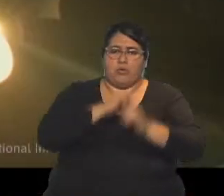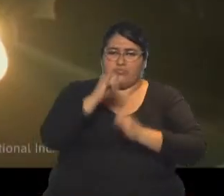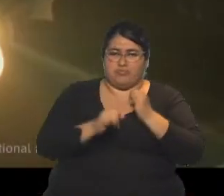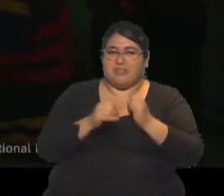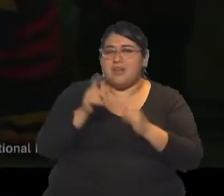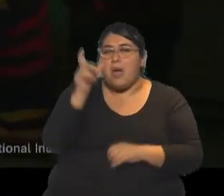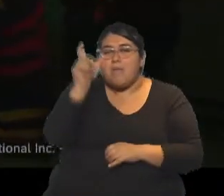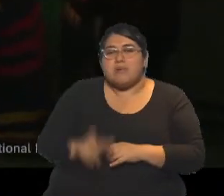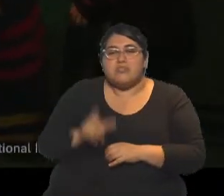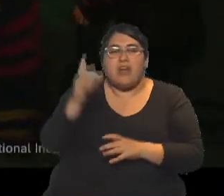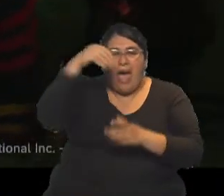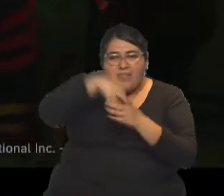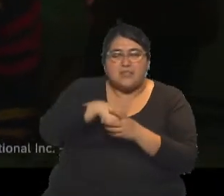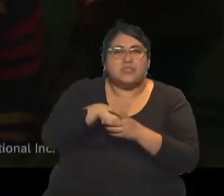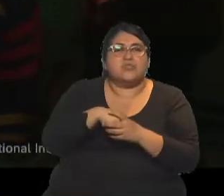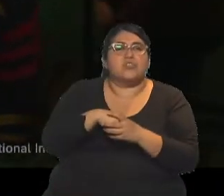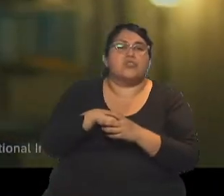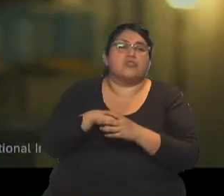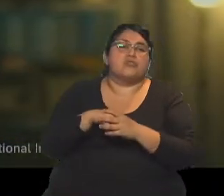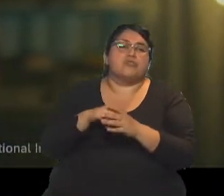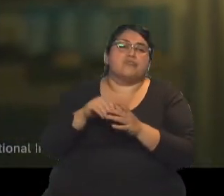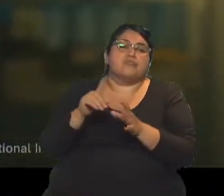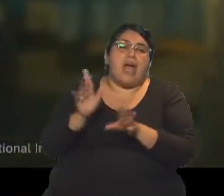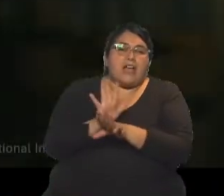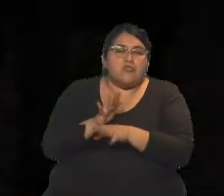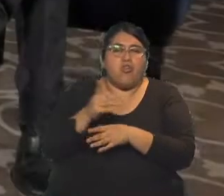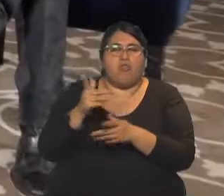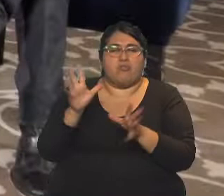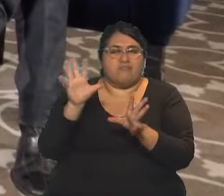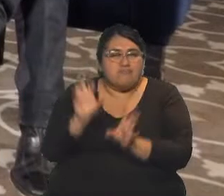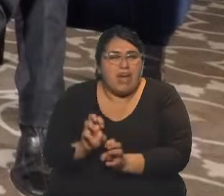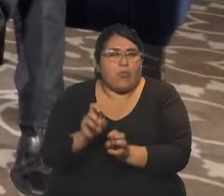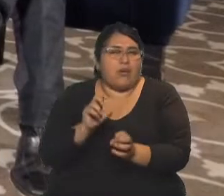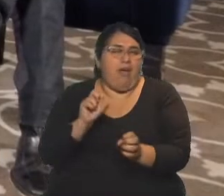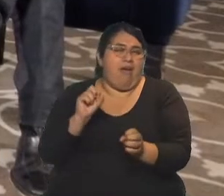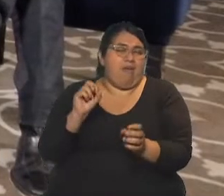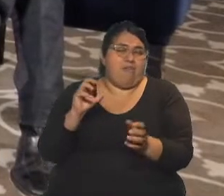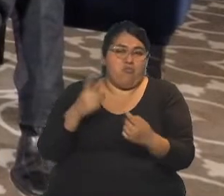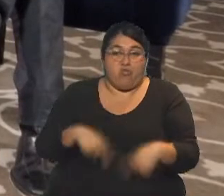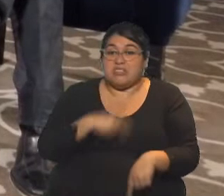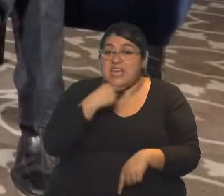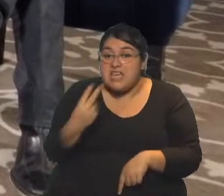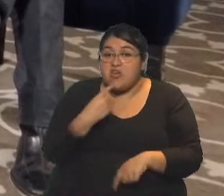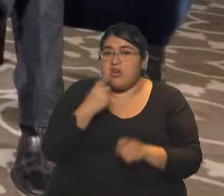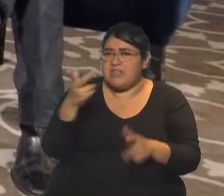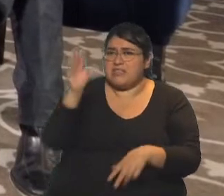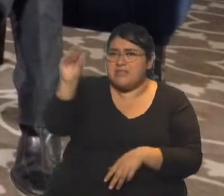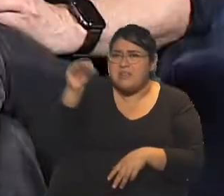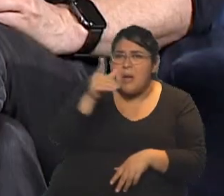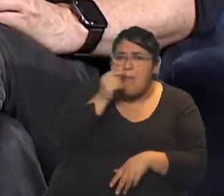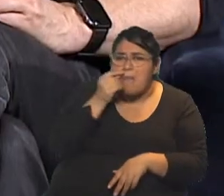que está un poco de alguna manera sutilmente quebrado y en determinado momento el hijo, viste, que le dice, Papá,